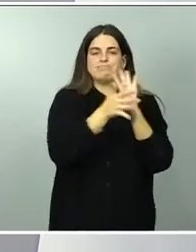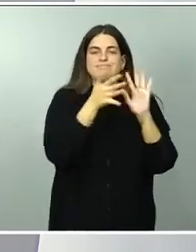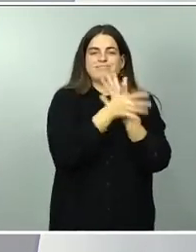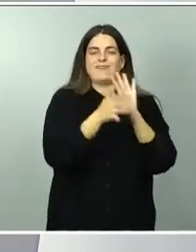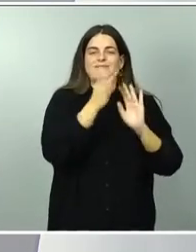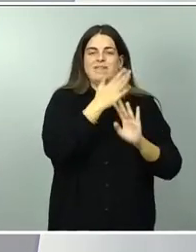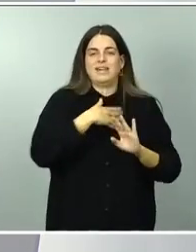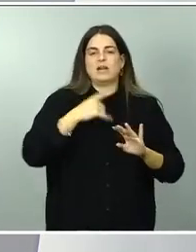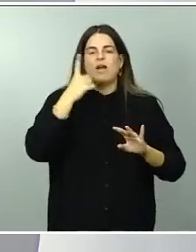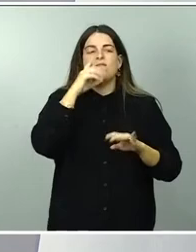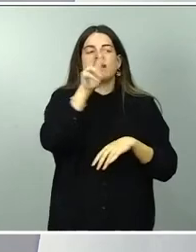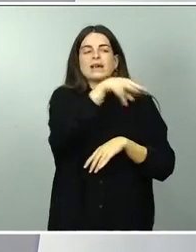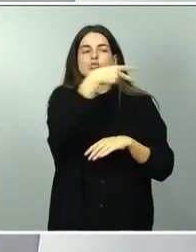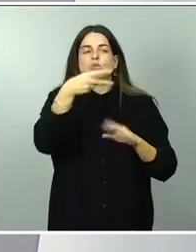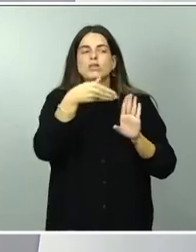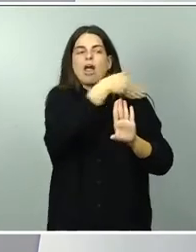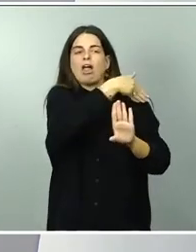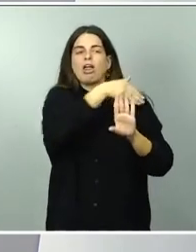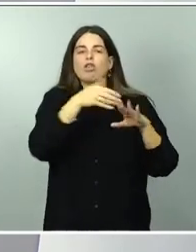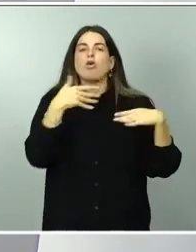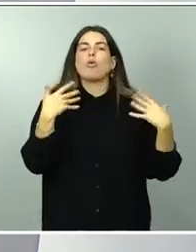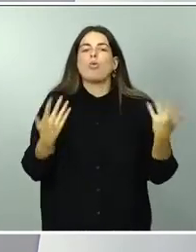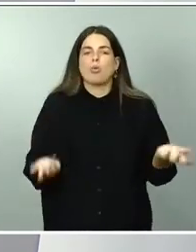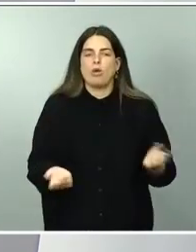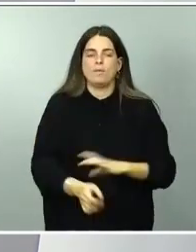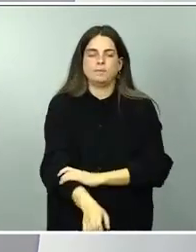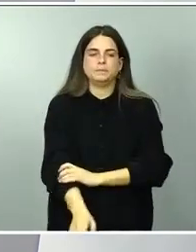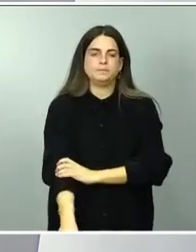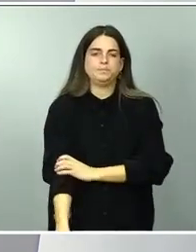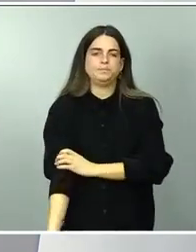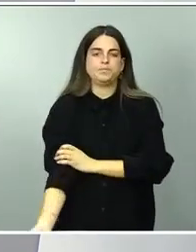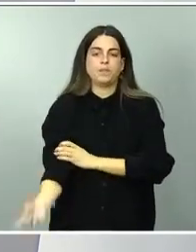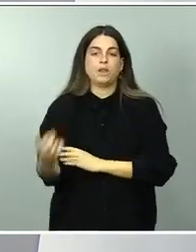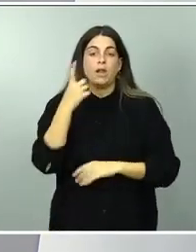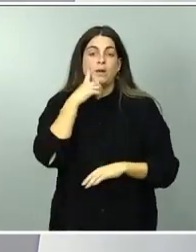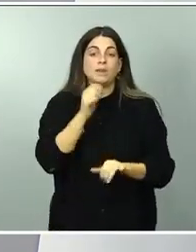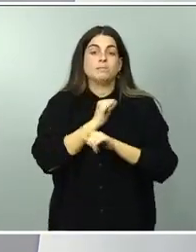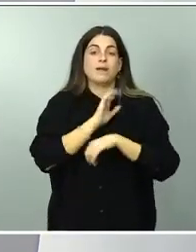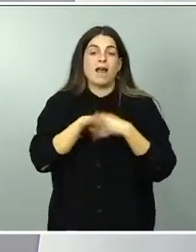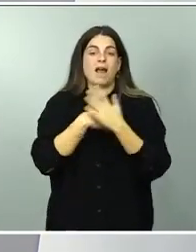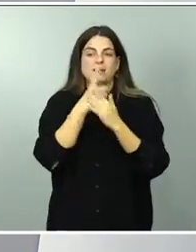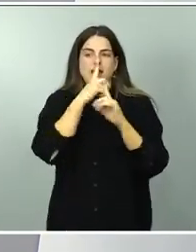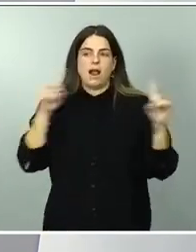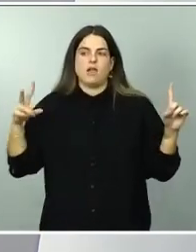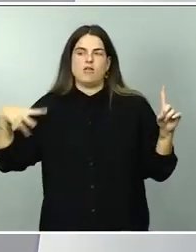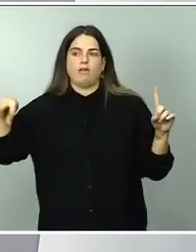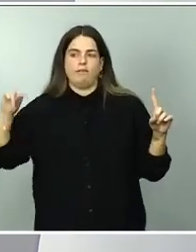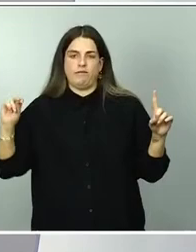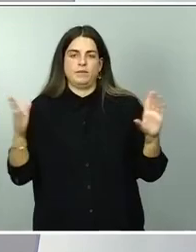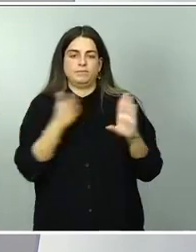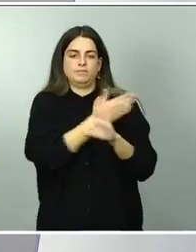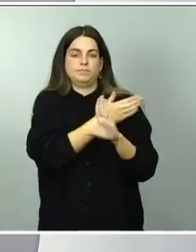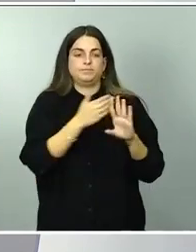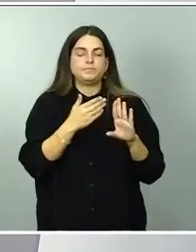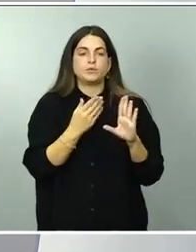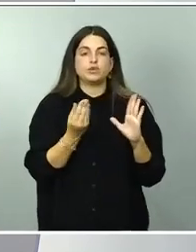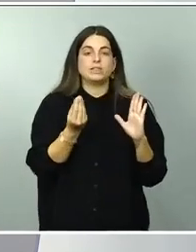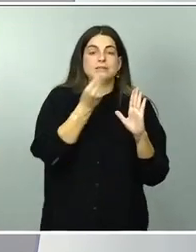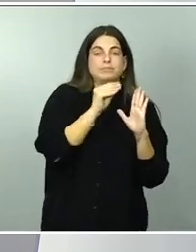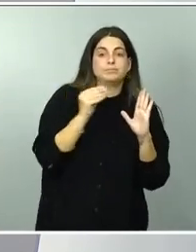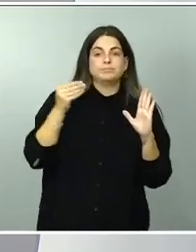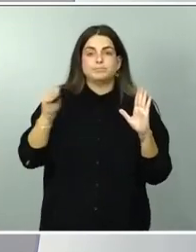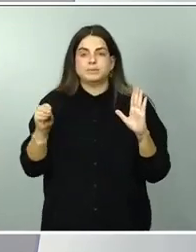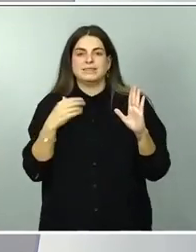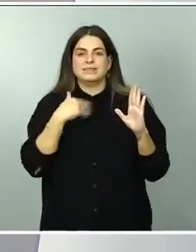los resultados iniciales hasta esperar a finalizar el año. Estos dos gravámenes se suman, los recuerdan,